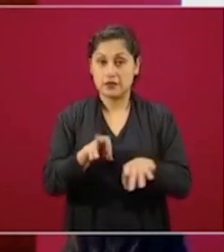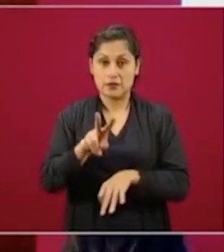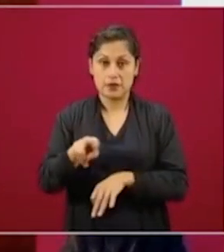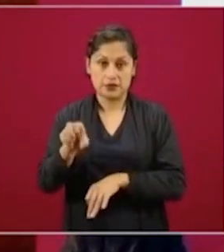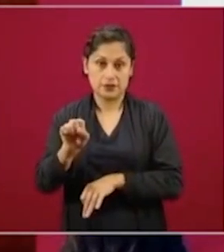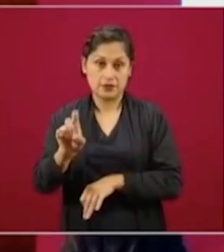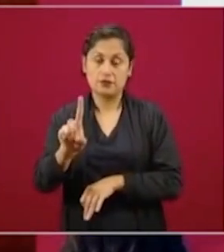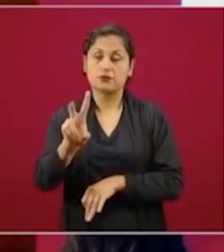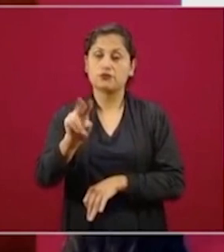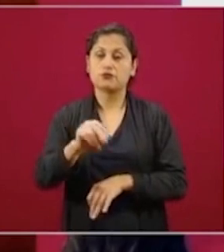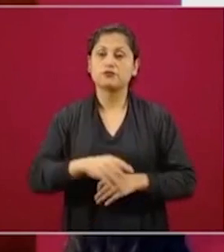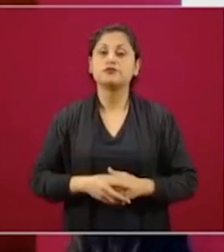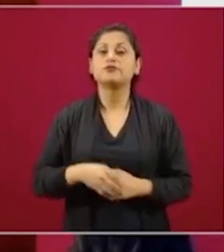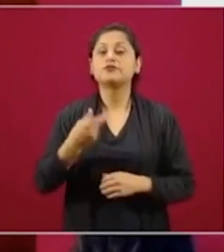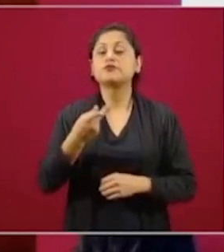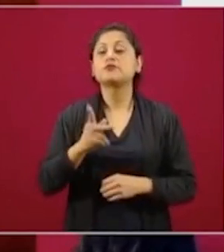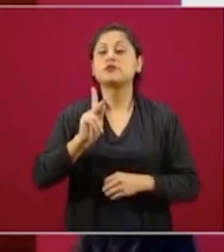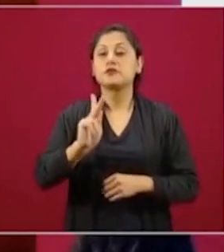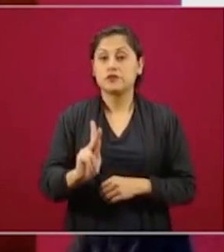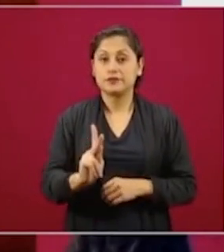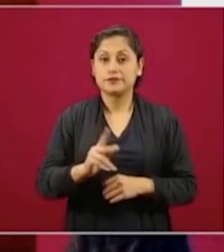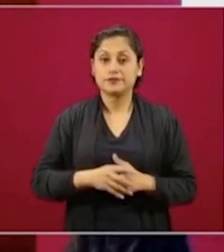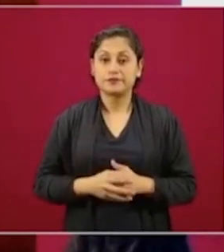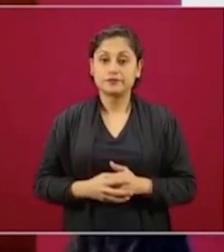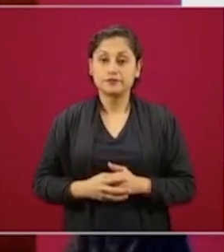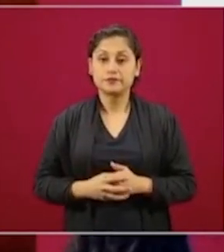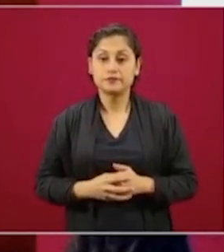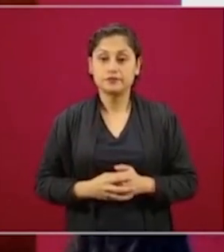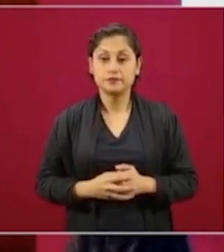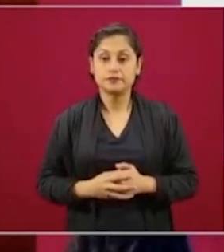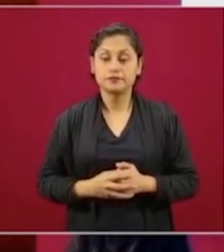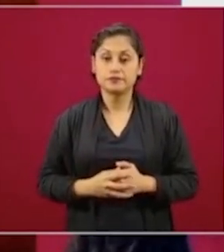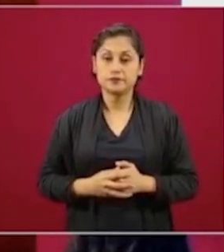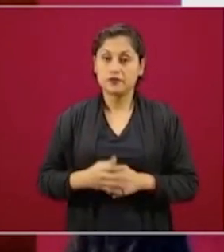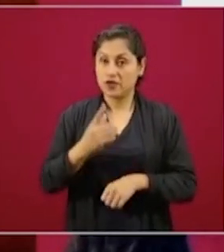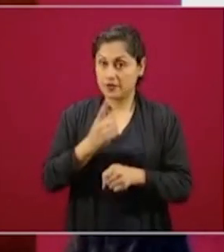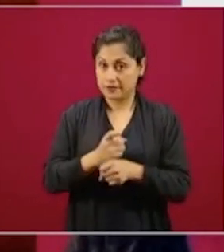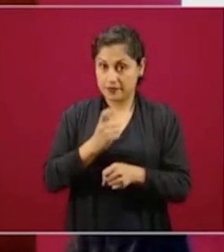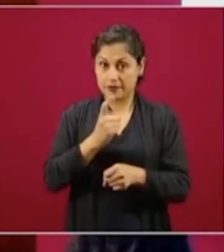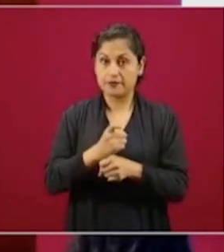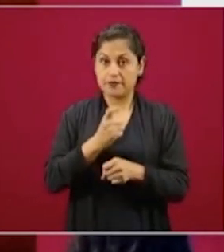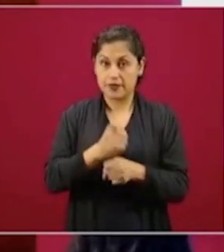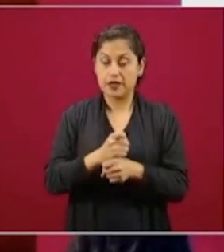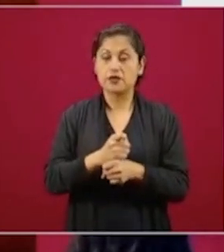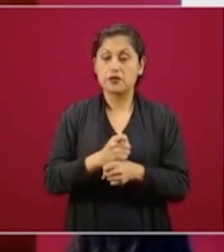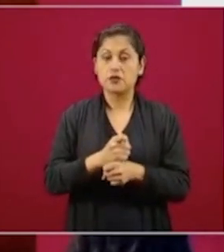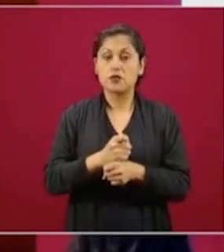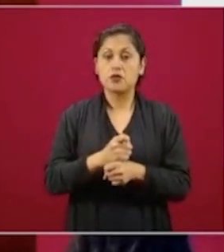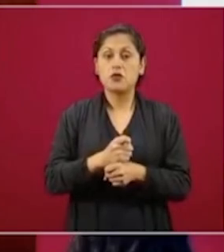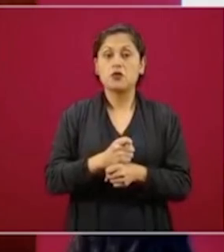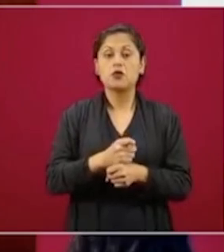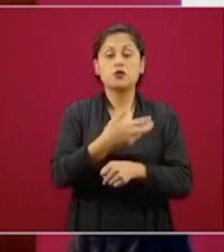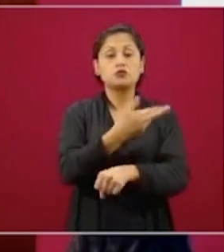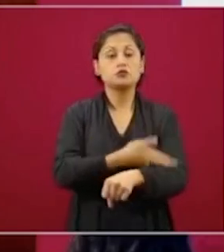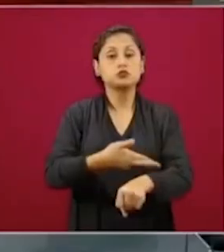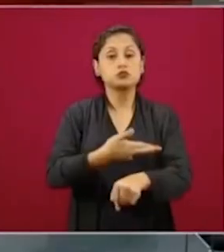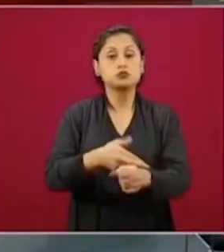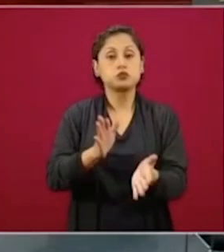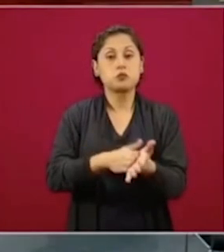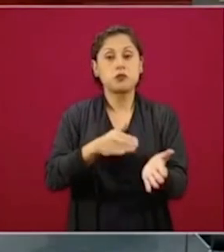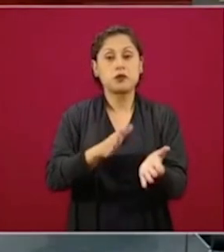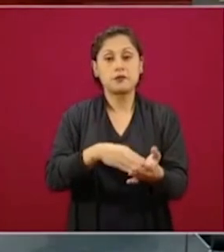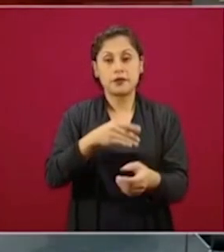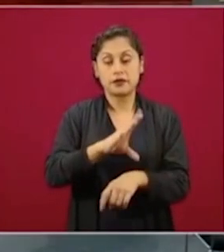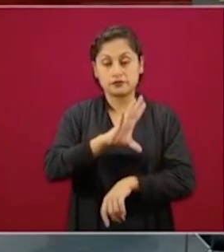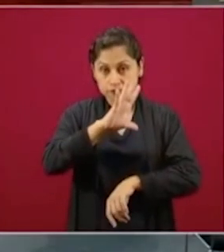pasos, le decimos nosotros. Primero, tramitar o expedir el uso de suelo, que es el